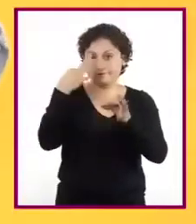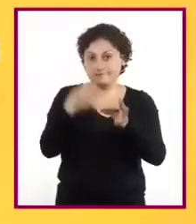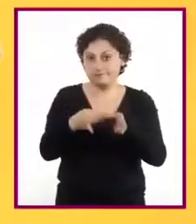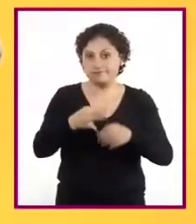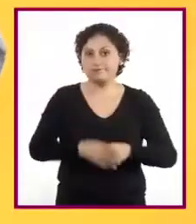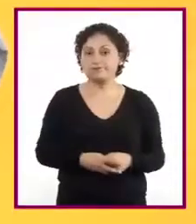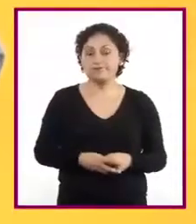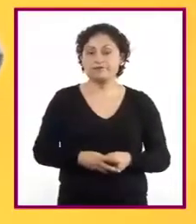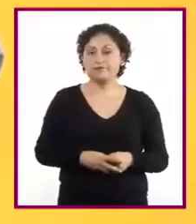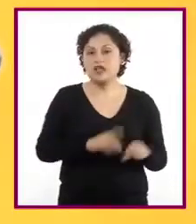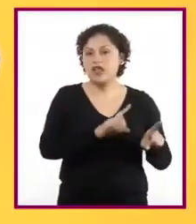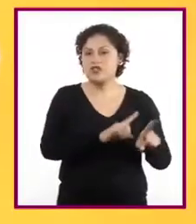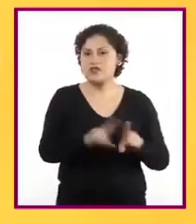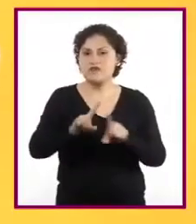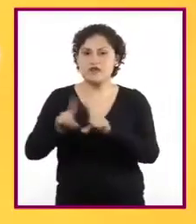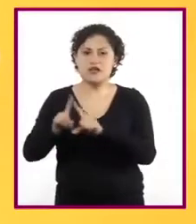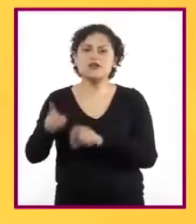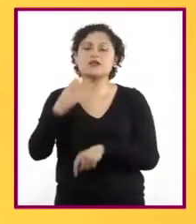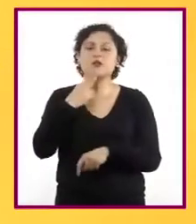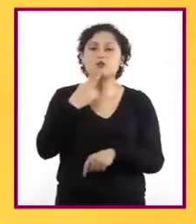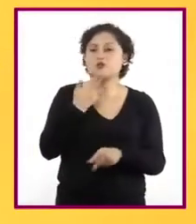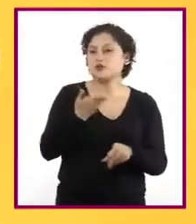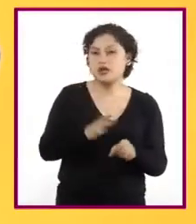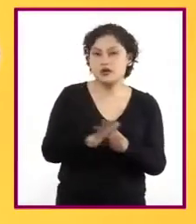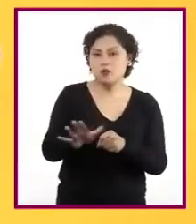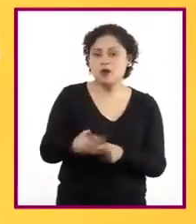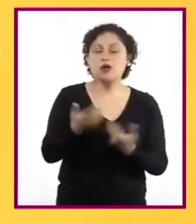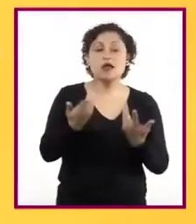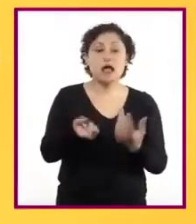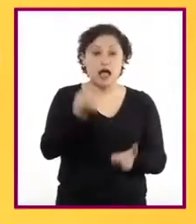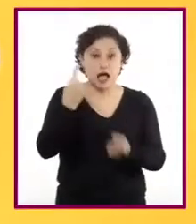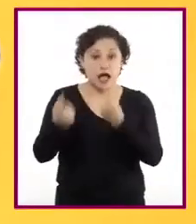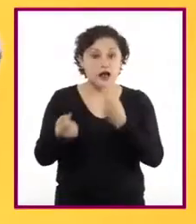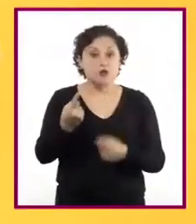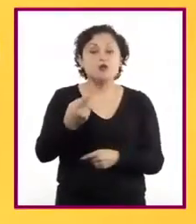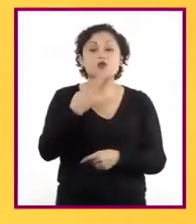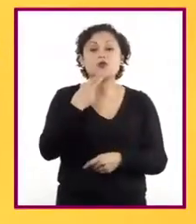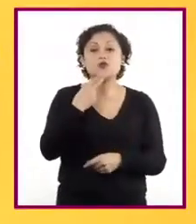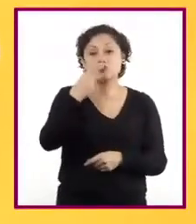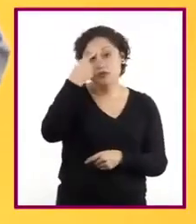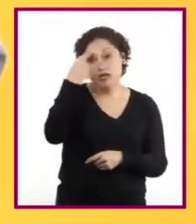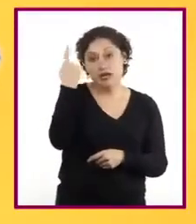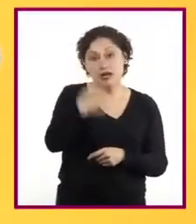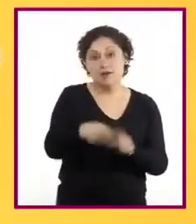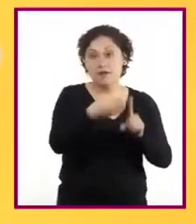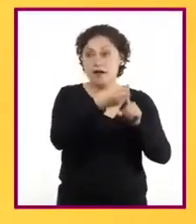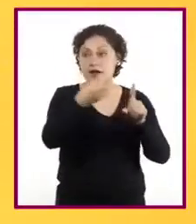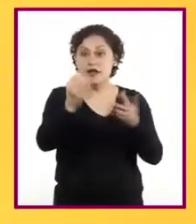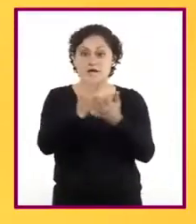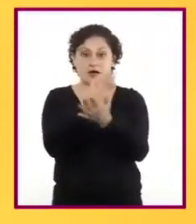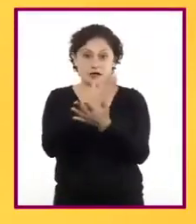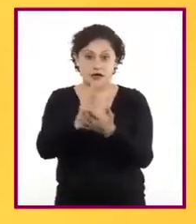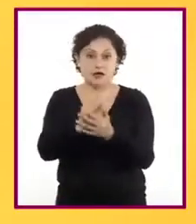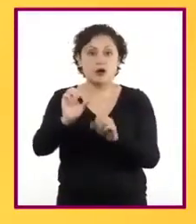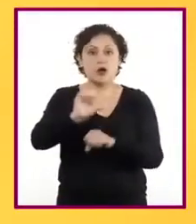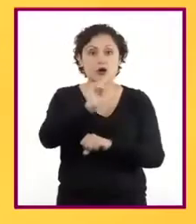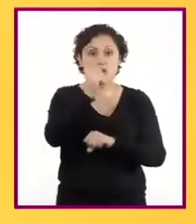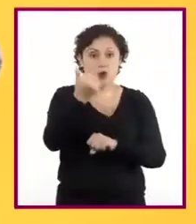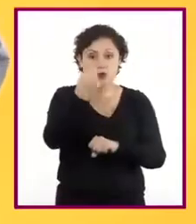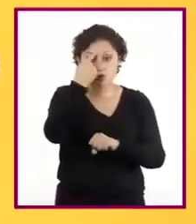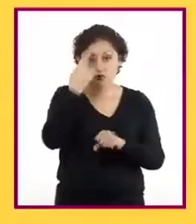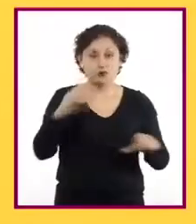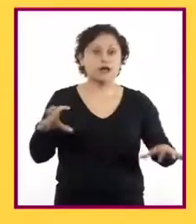Hay varios tipos de signos de puntuación. Algunos de ellos les sirven para separar unidades del texto y otros para